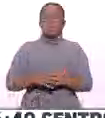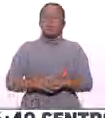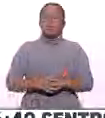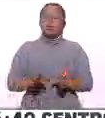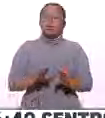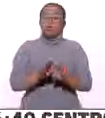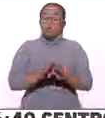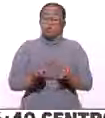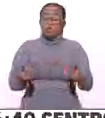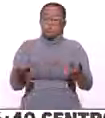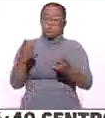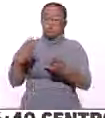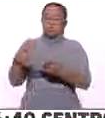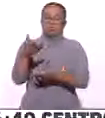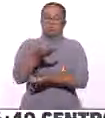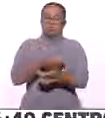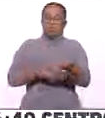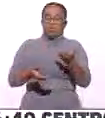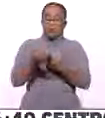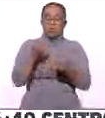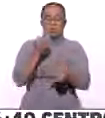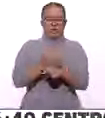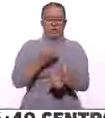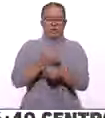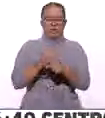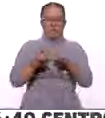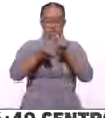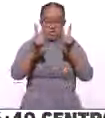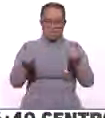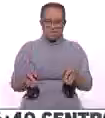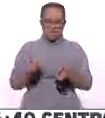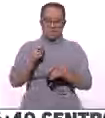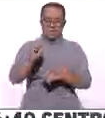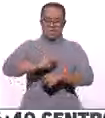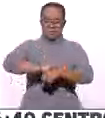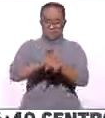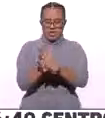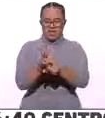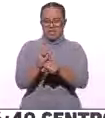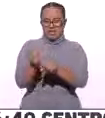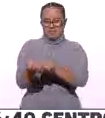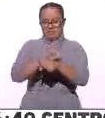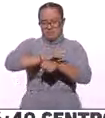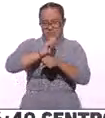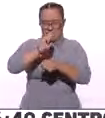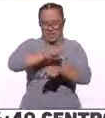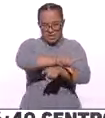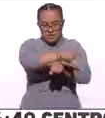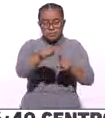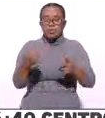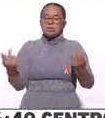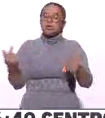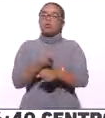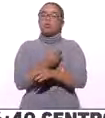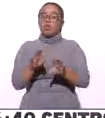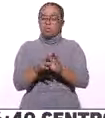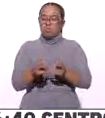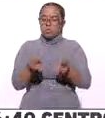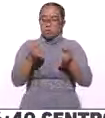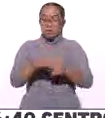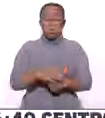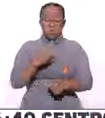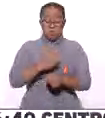ventas, cómo le ha ido al comercio ahora con este asunto de la pospandemia. Bueno, creo que ha habido una verdadera